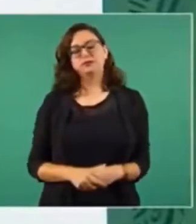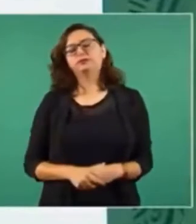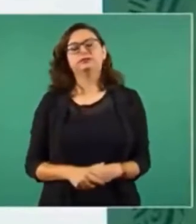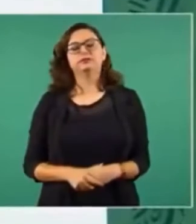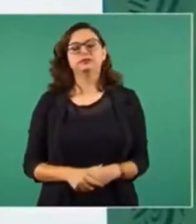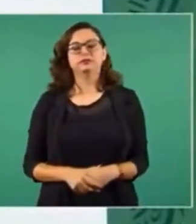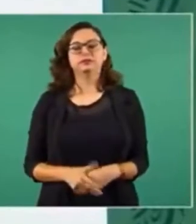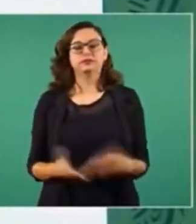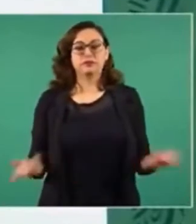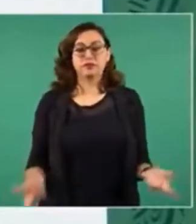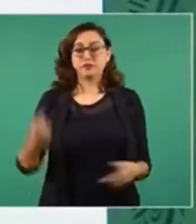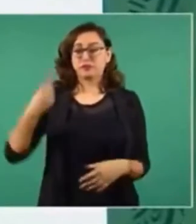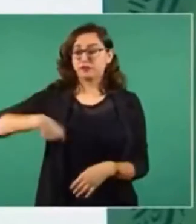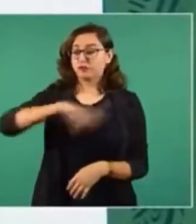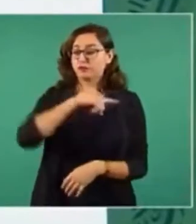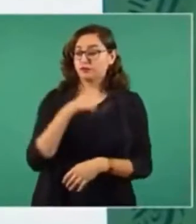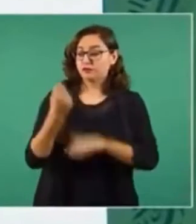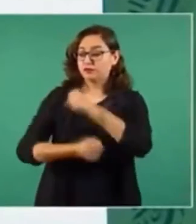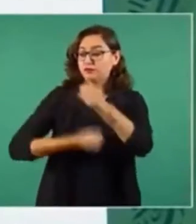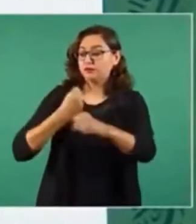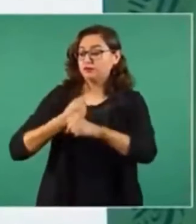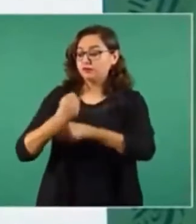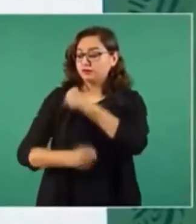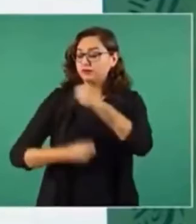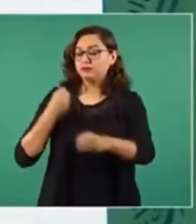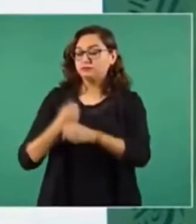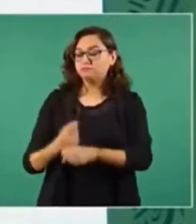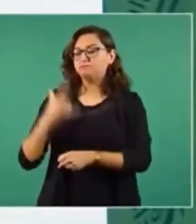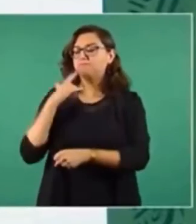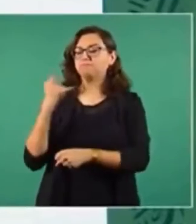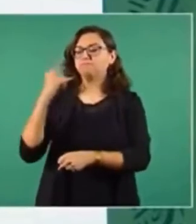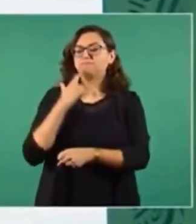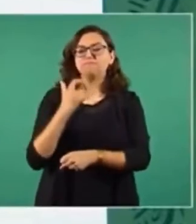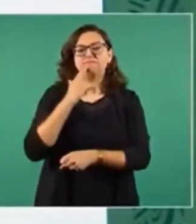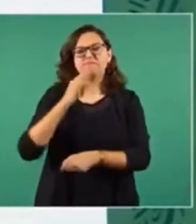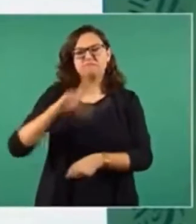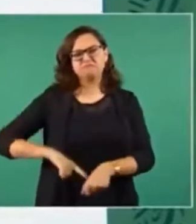a nuestros adversarios.